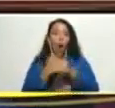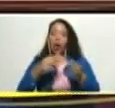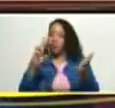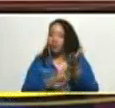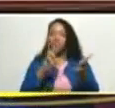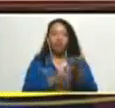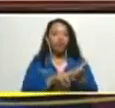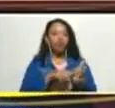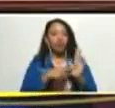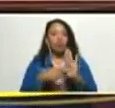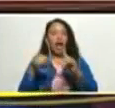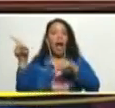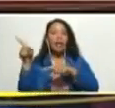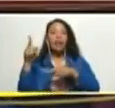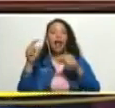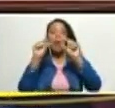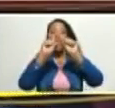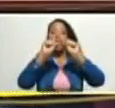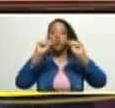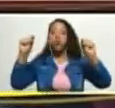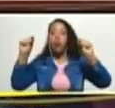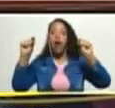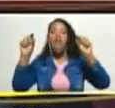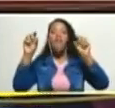esta frase la he repetido de manera